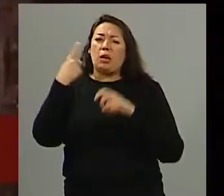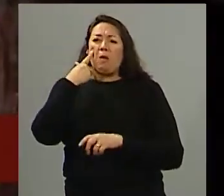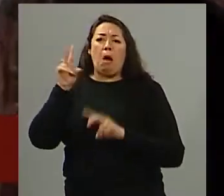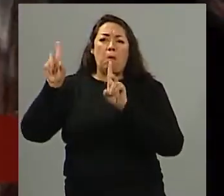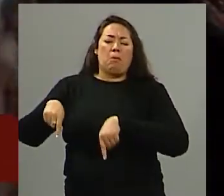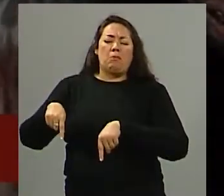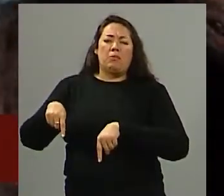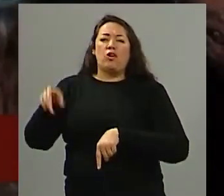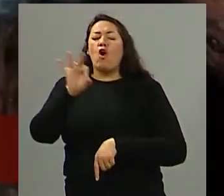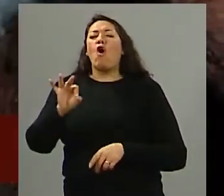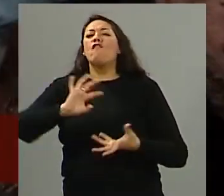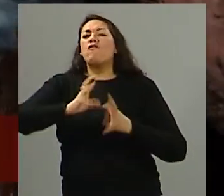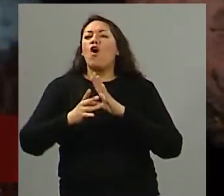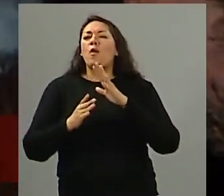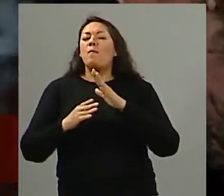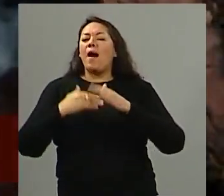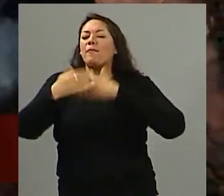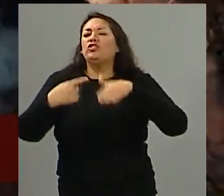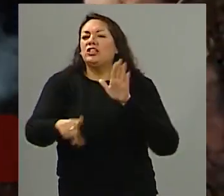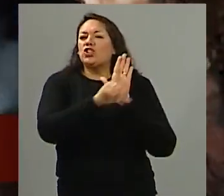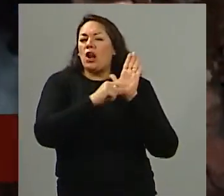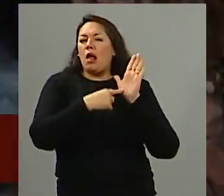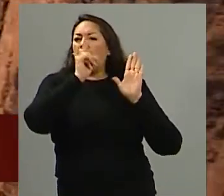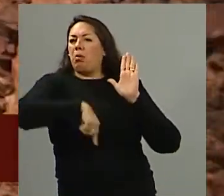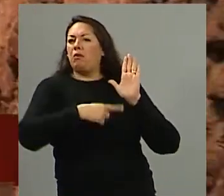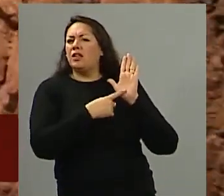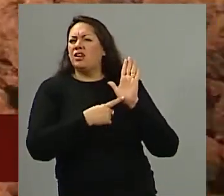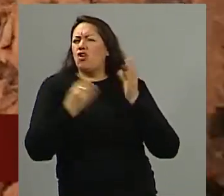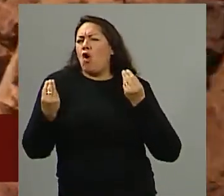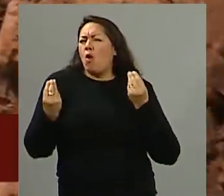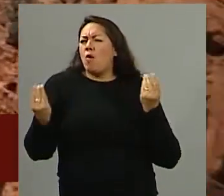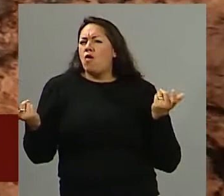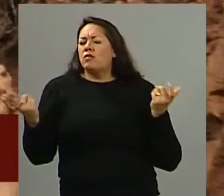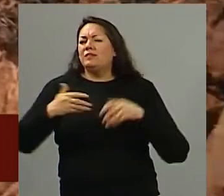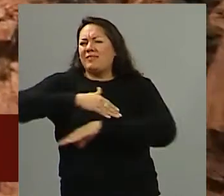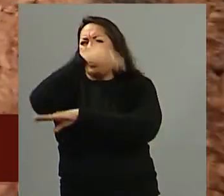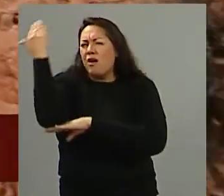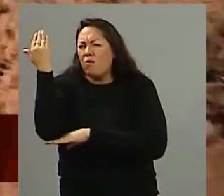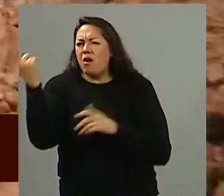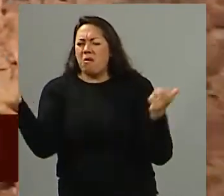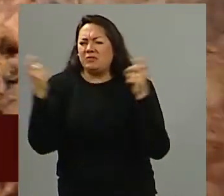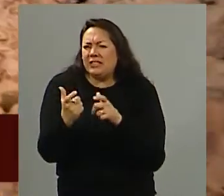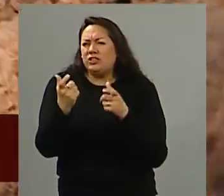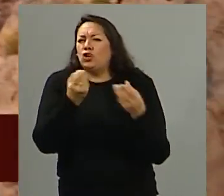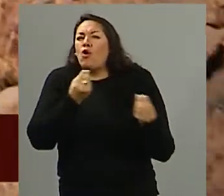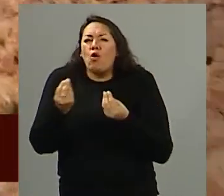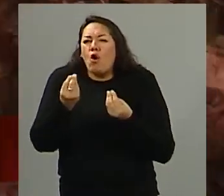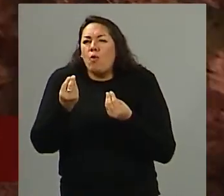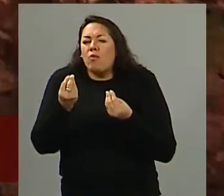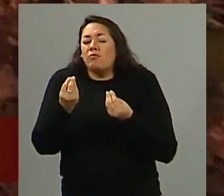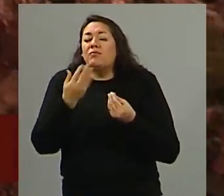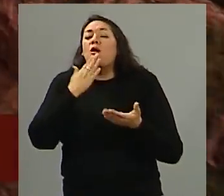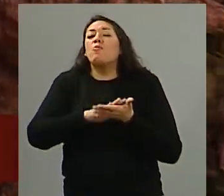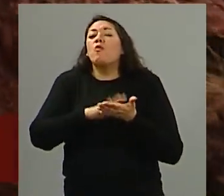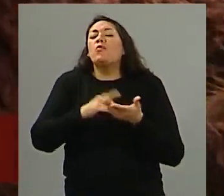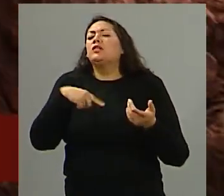desconocimiento legal de cómo era el procedimiento de que si tenía que hacer una sesión de que no bueno la propuesta específica de